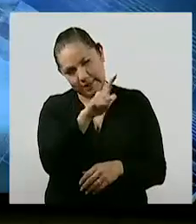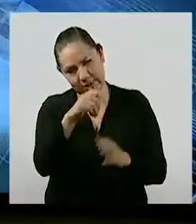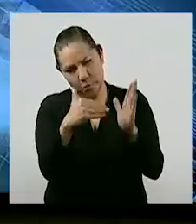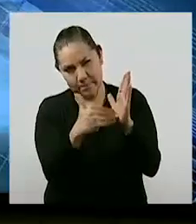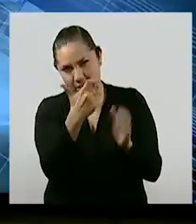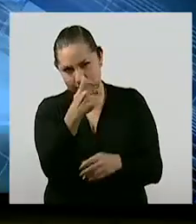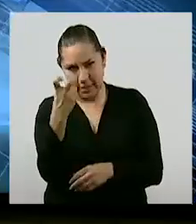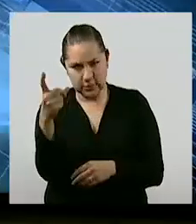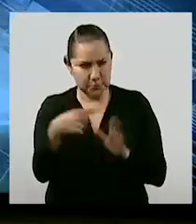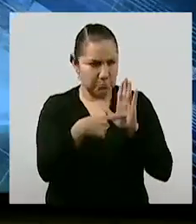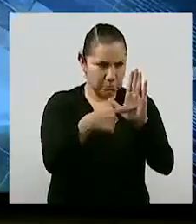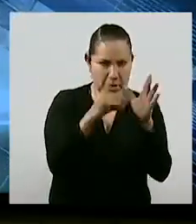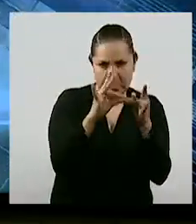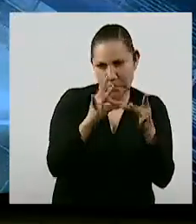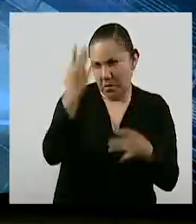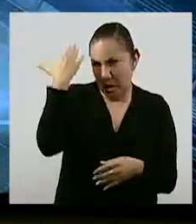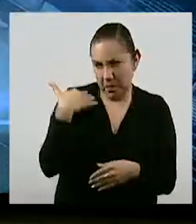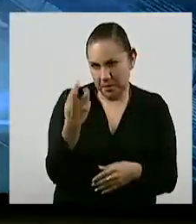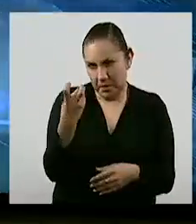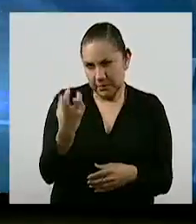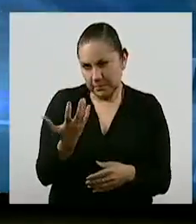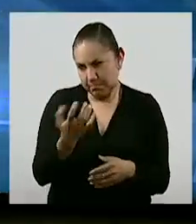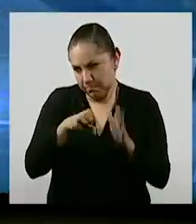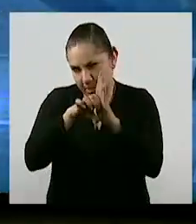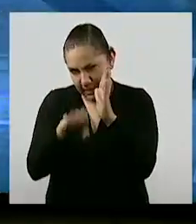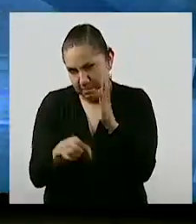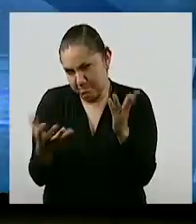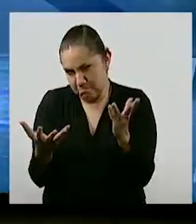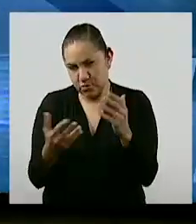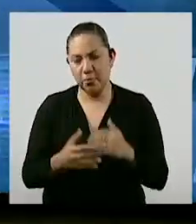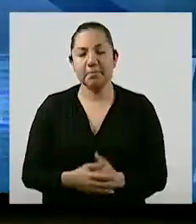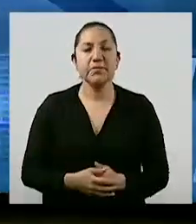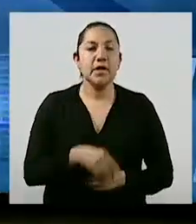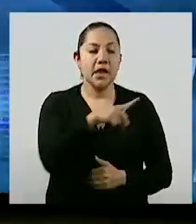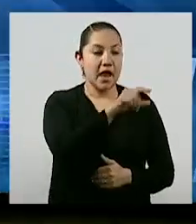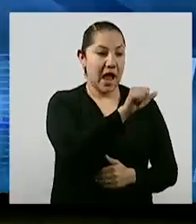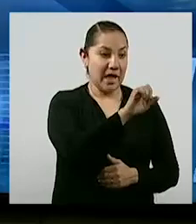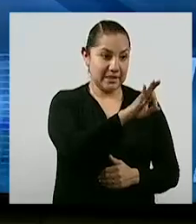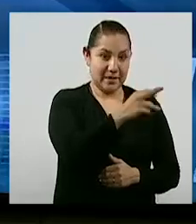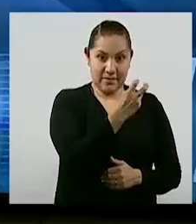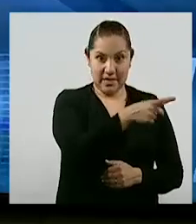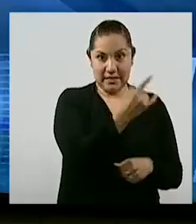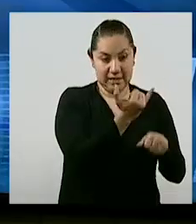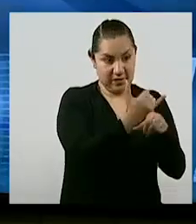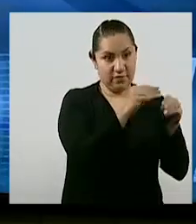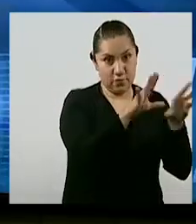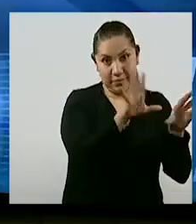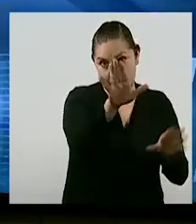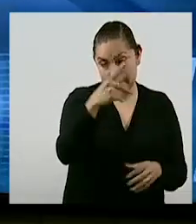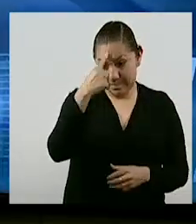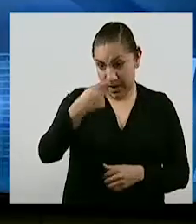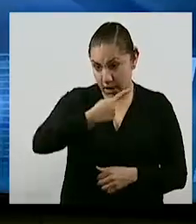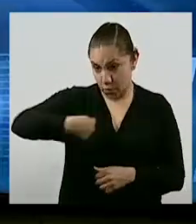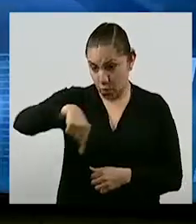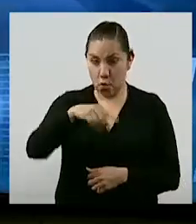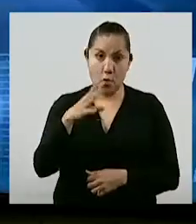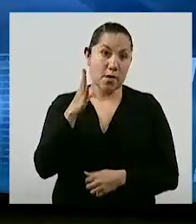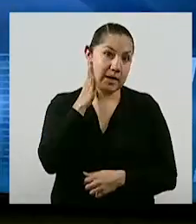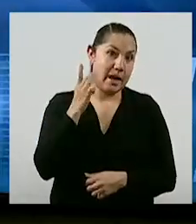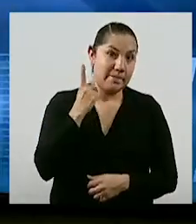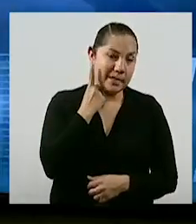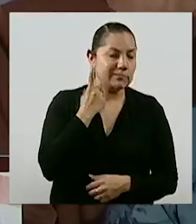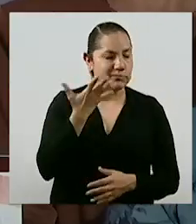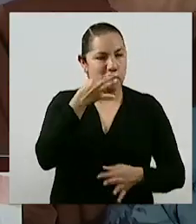Bueno, esto con la revisión de la cuenta pública. Lamentables noticias para esta Cámara Baja. La diputada por el Partido del